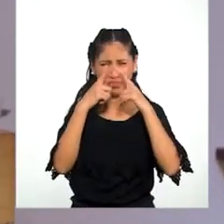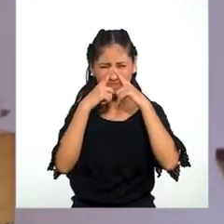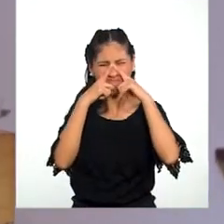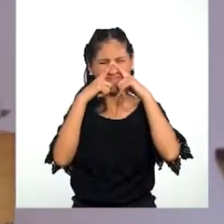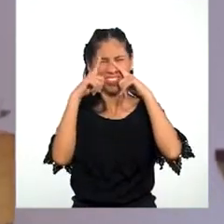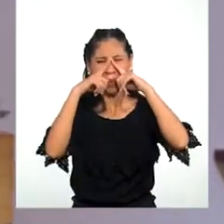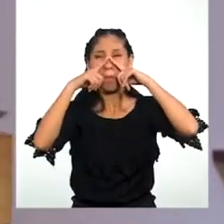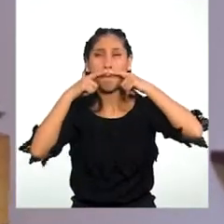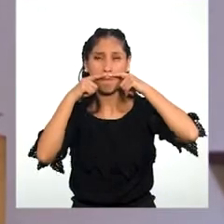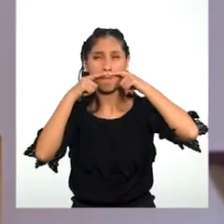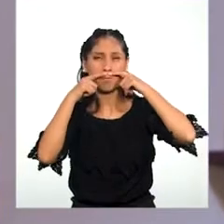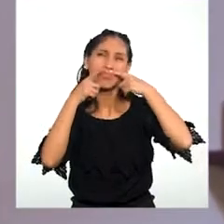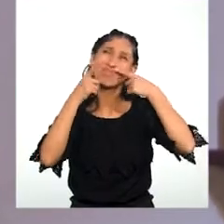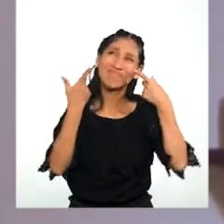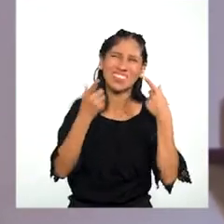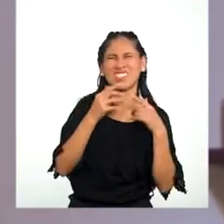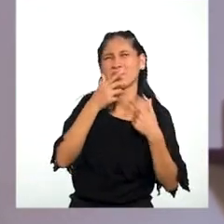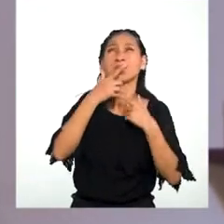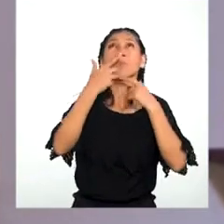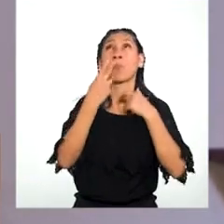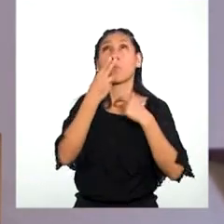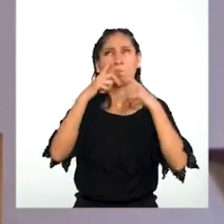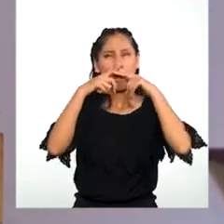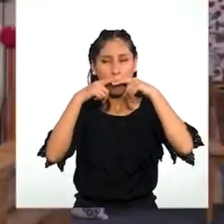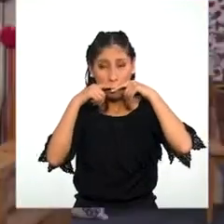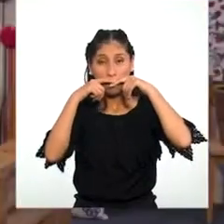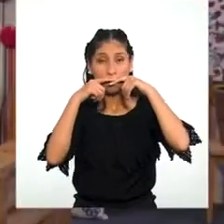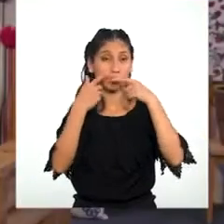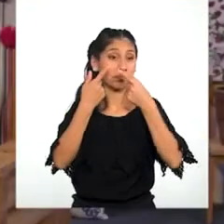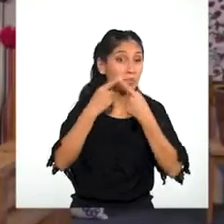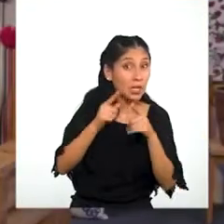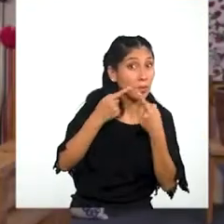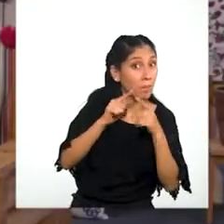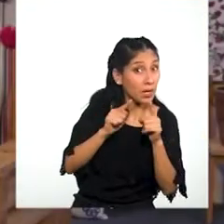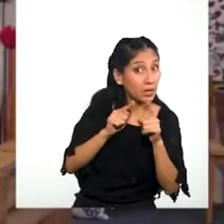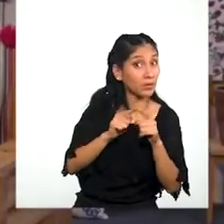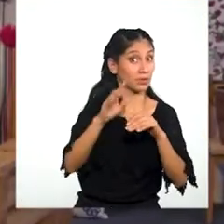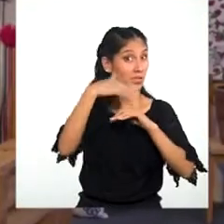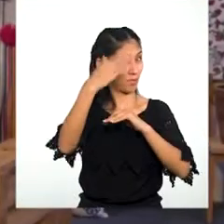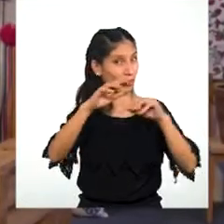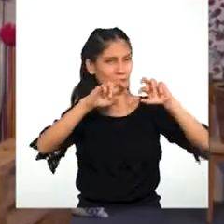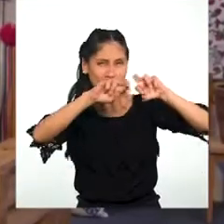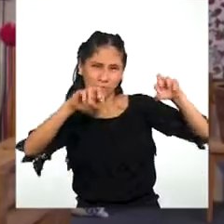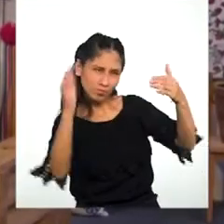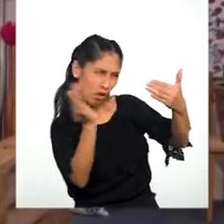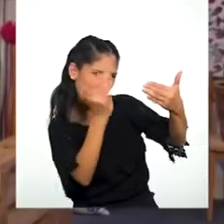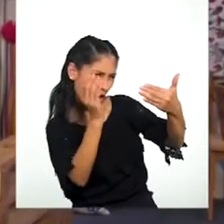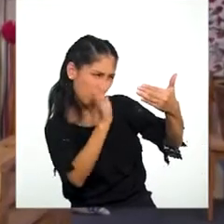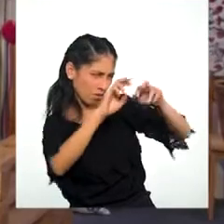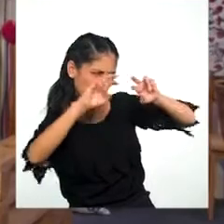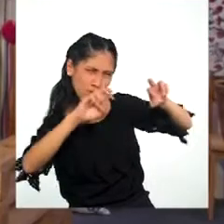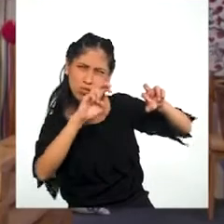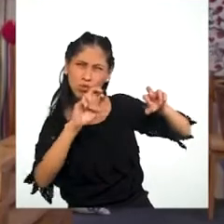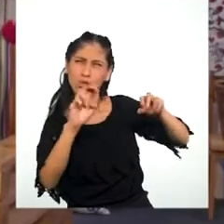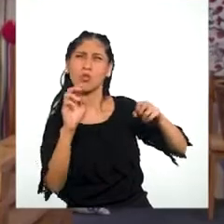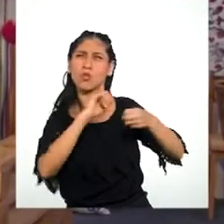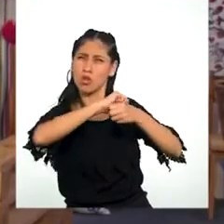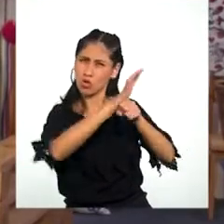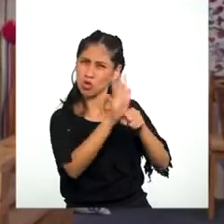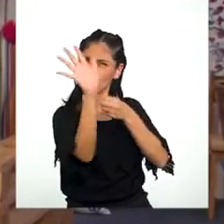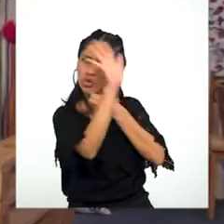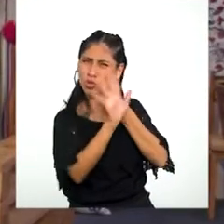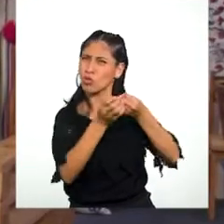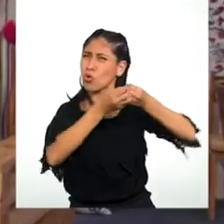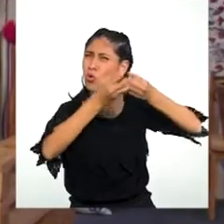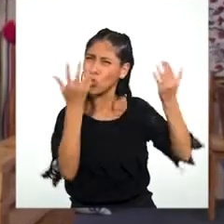incomodaba Pero Pero Pero Investigamos Sobre cómo Protegernos bien Del coronavirus